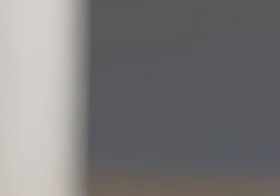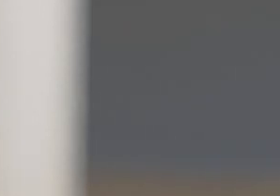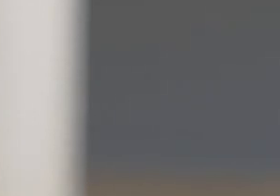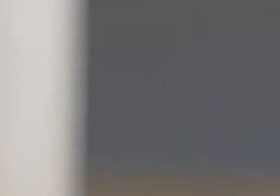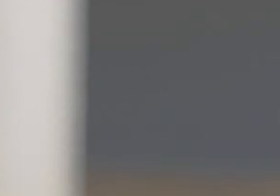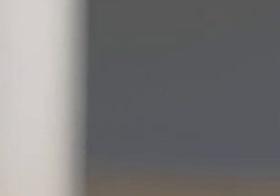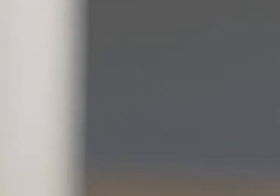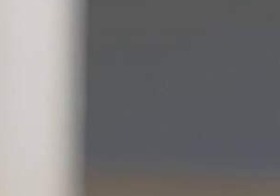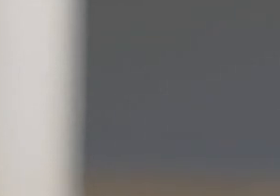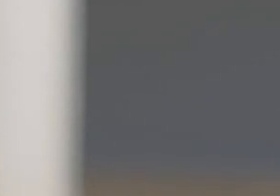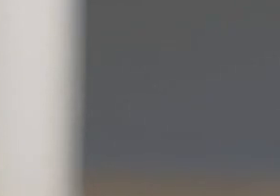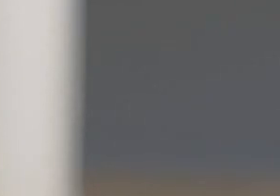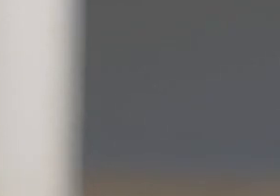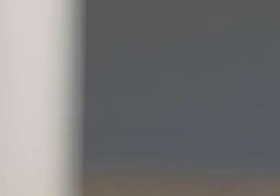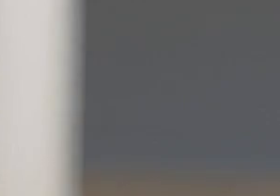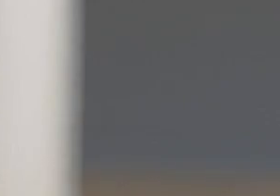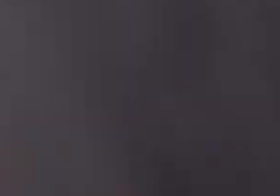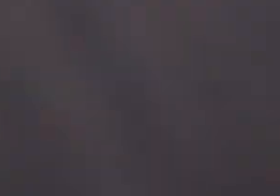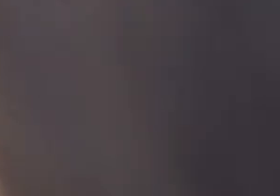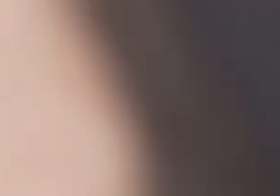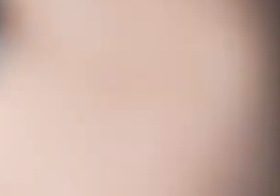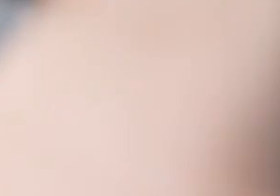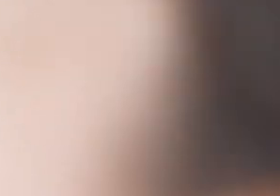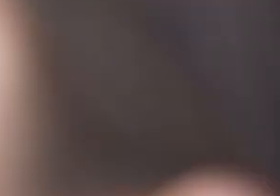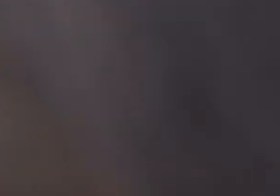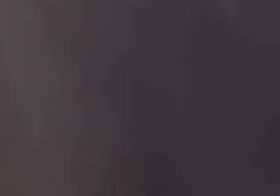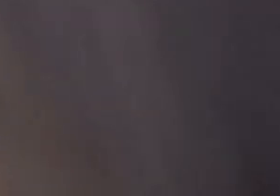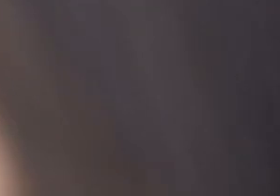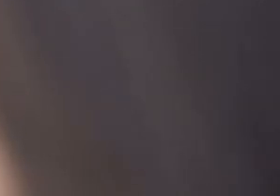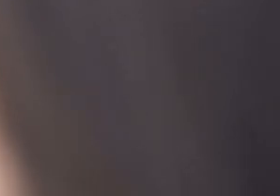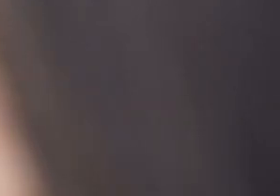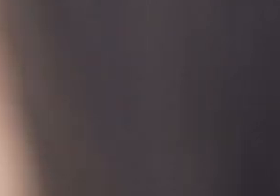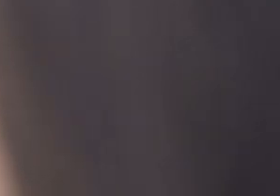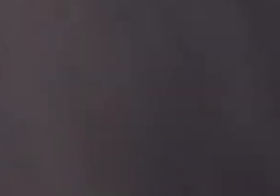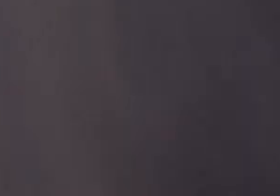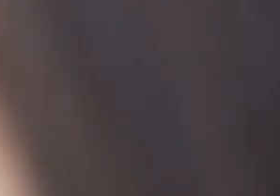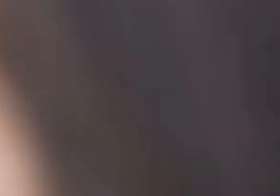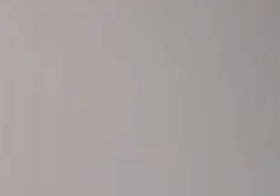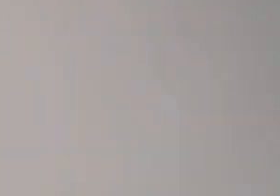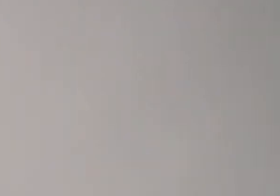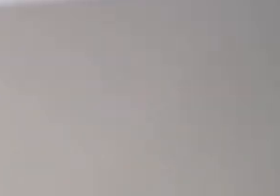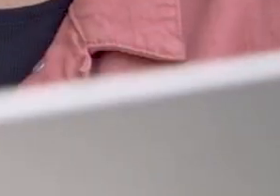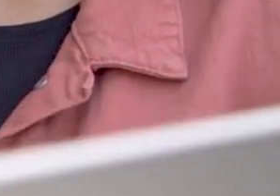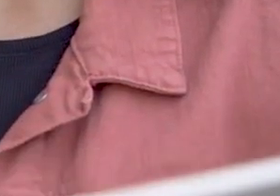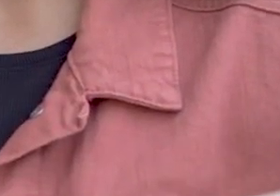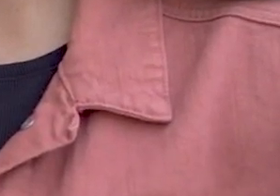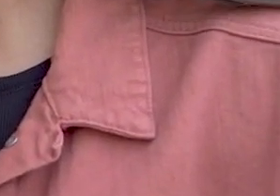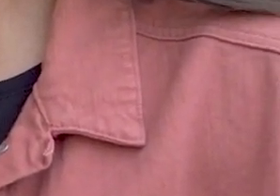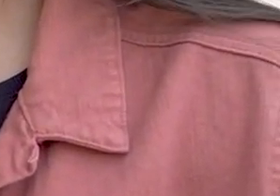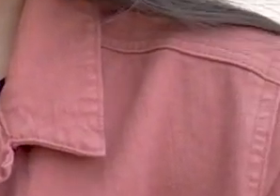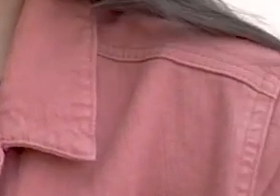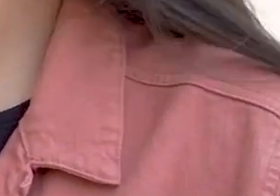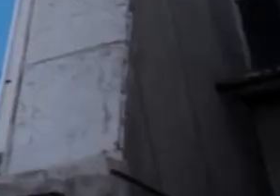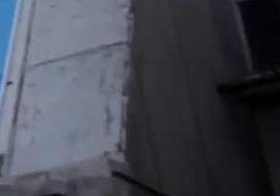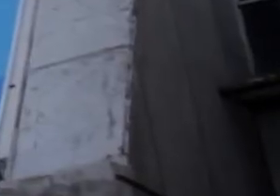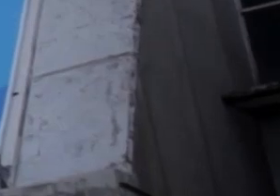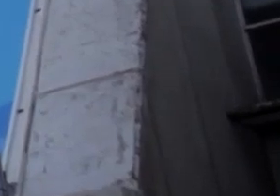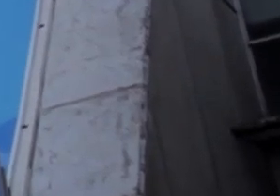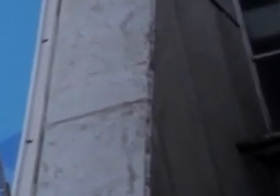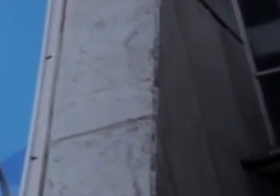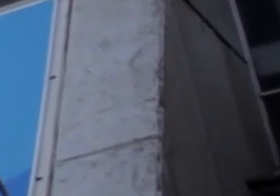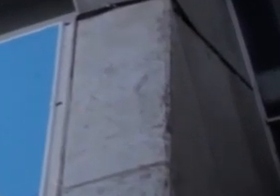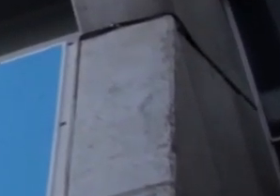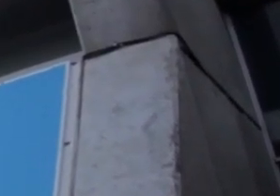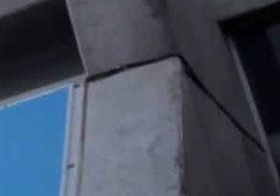En el Instituto Nacional de Aprendizaje, desarrollamos tus competencias y capacidades para la empleabilidad y empresariedad. Más